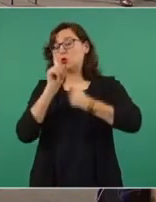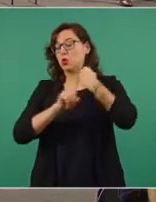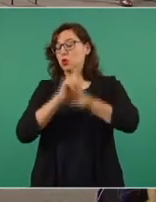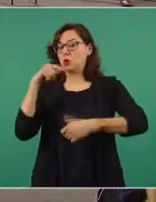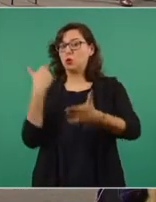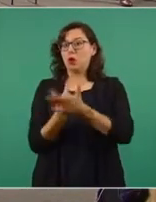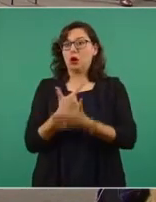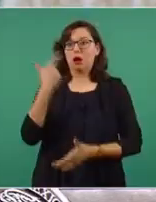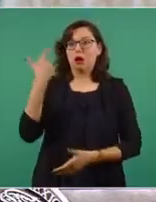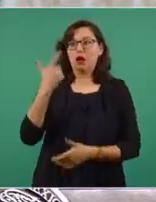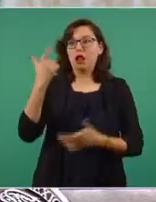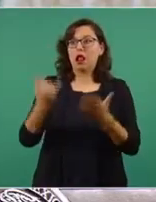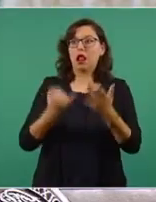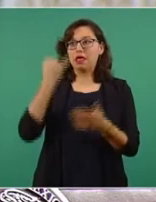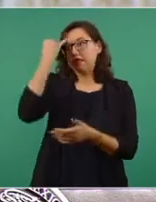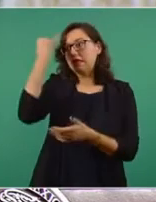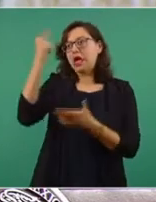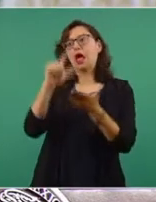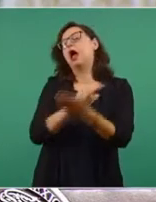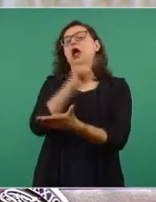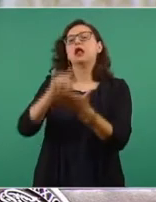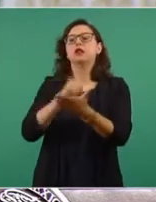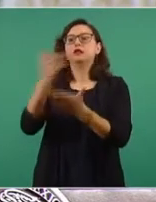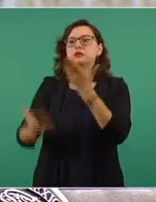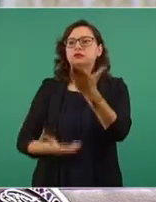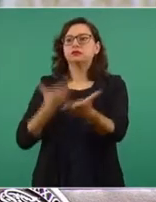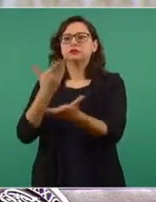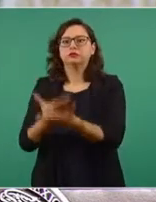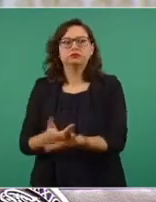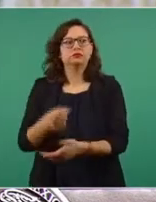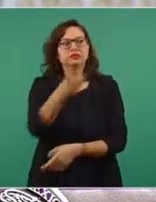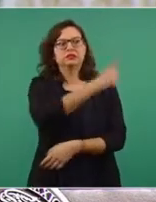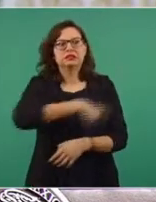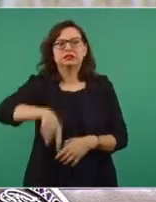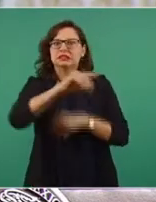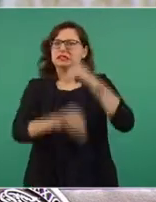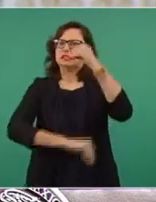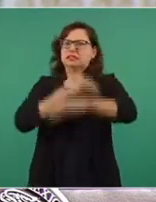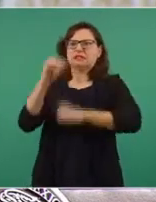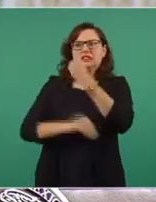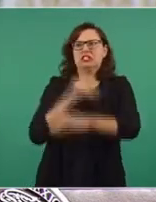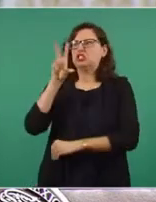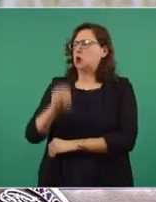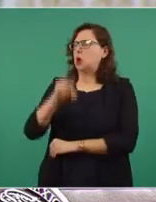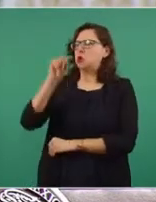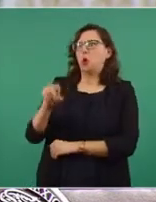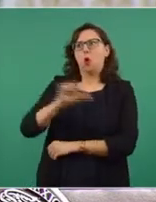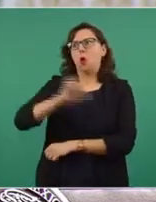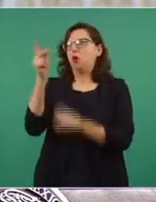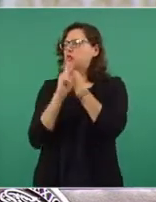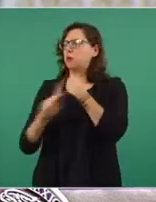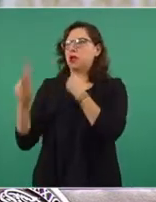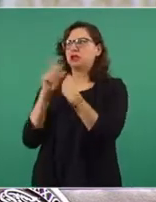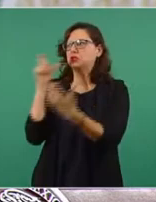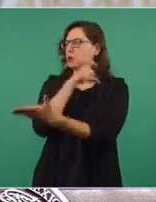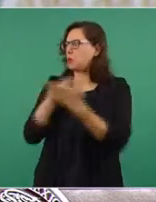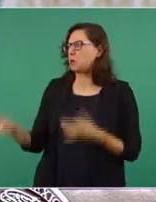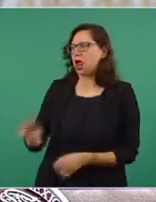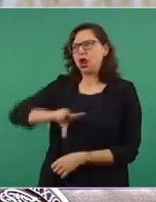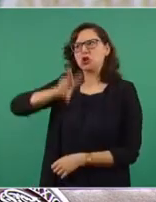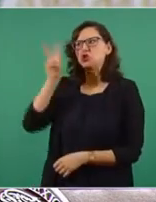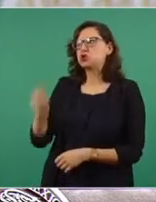agotarse. Quienes se opusieron no pudieron argumentar razones válidas de por qué no salir a comprar al mundo. No